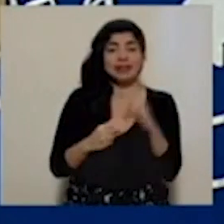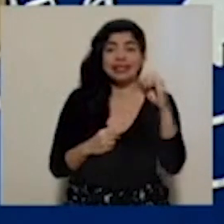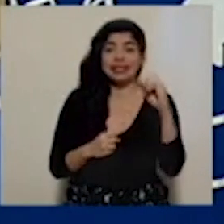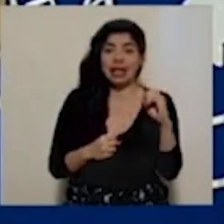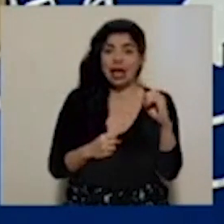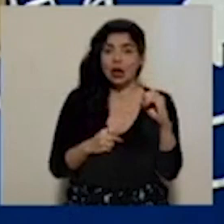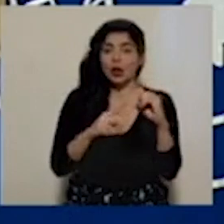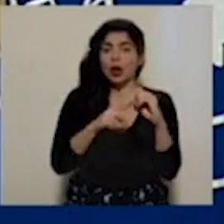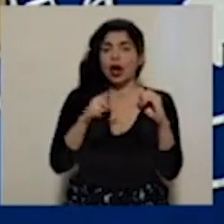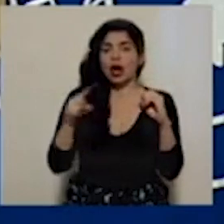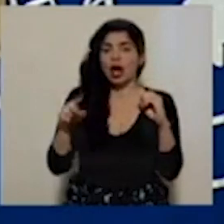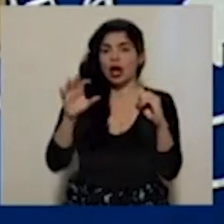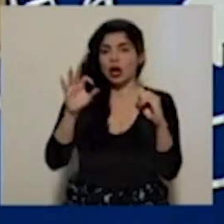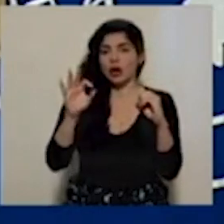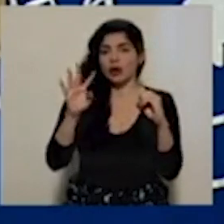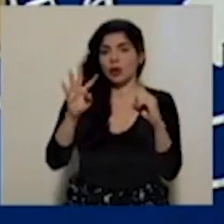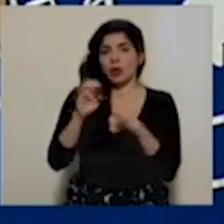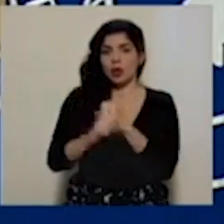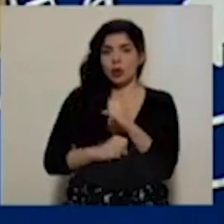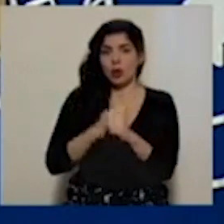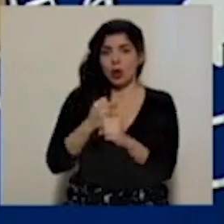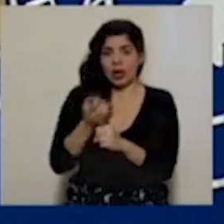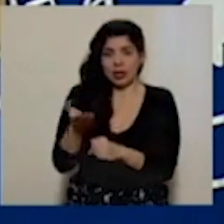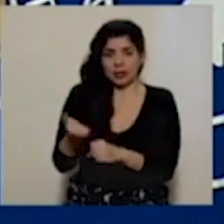0 hasta los 94 años.